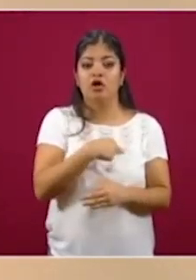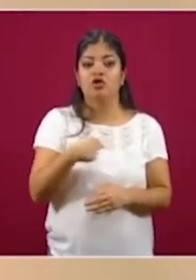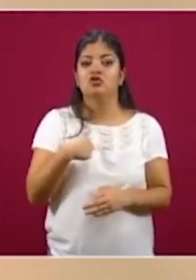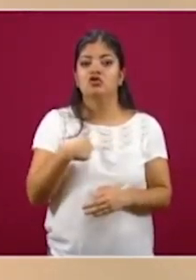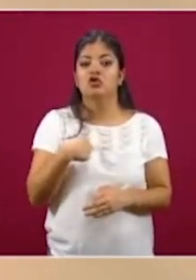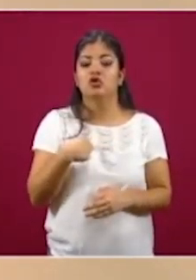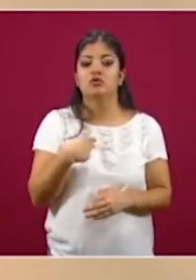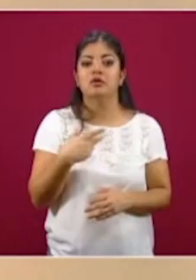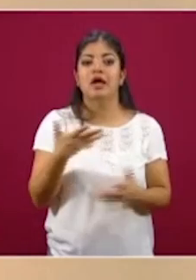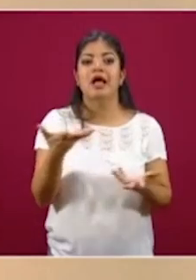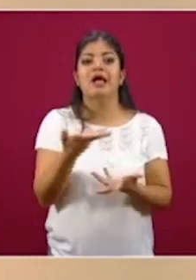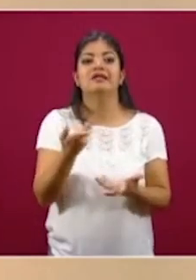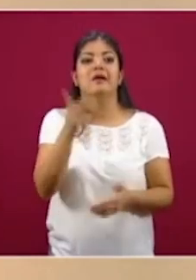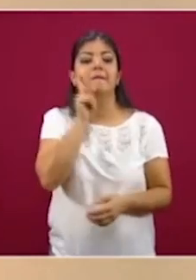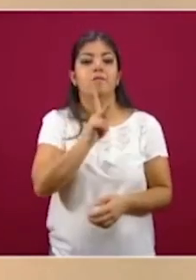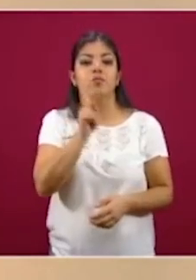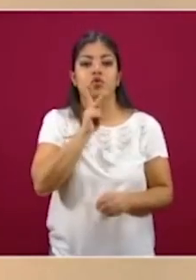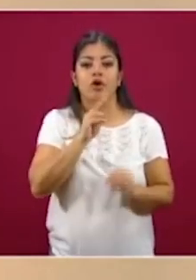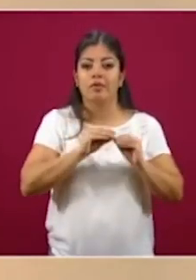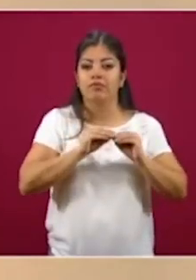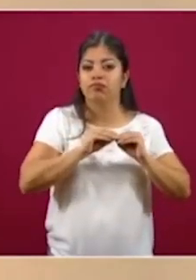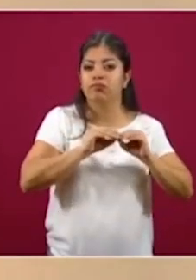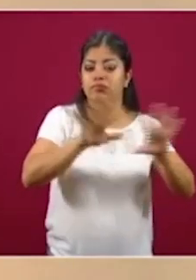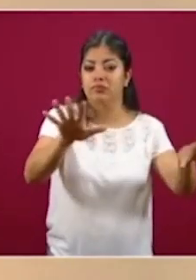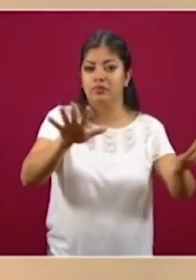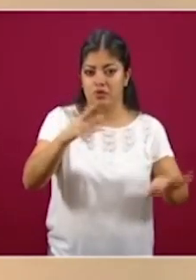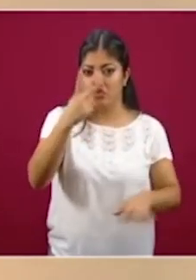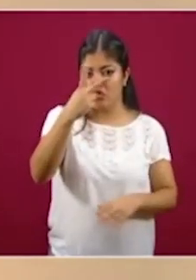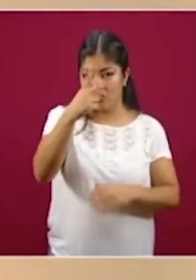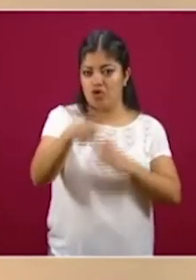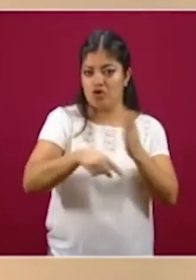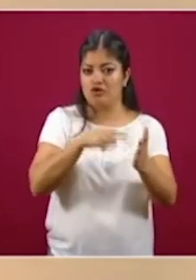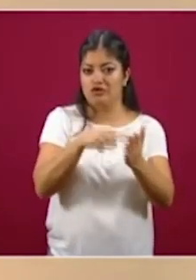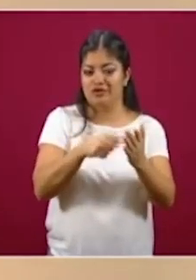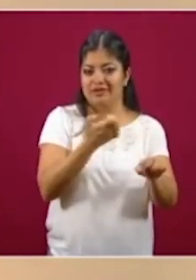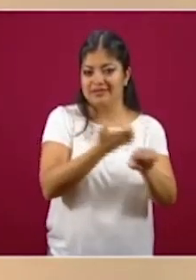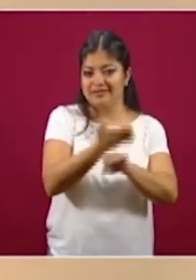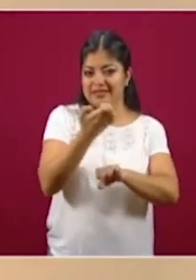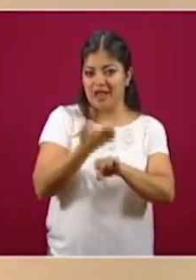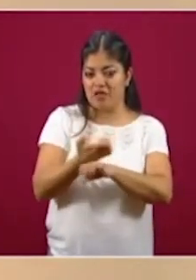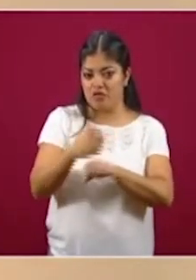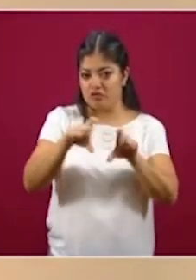realizando una prueba masiva en dos entidades del país.